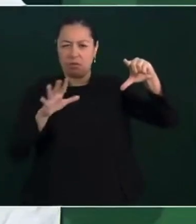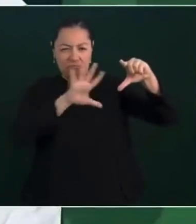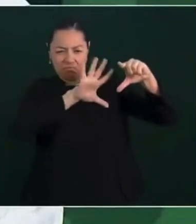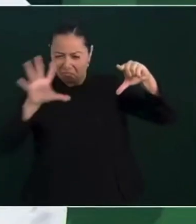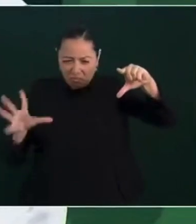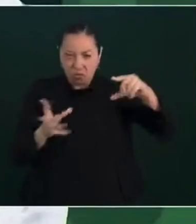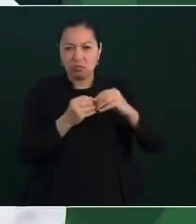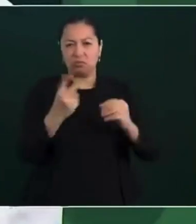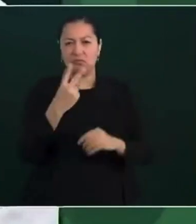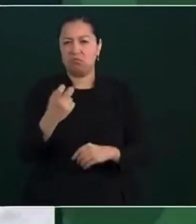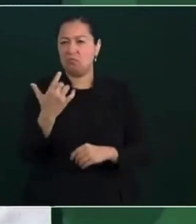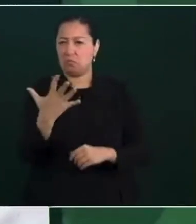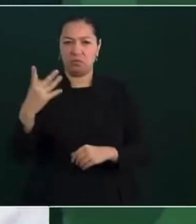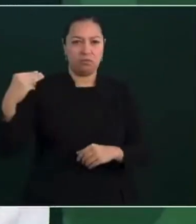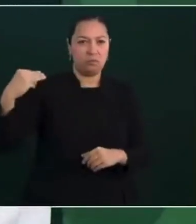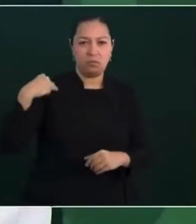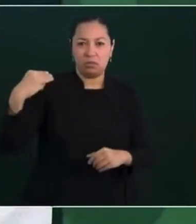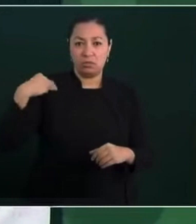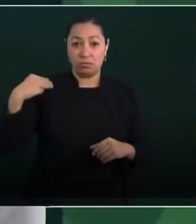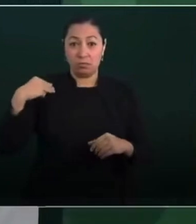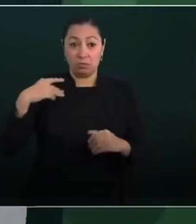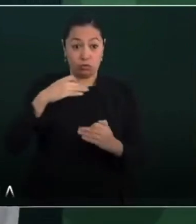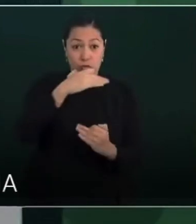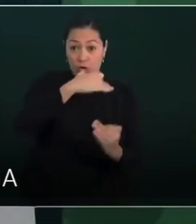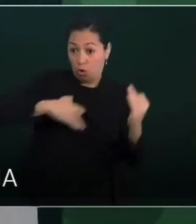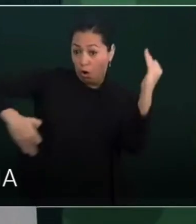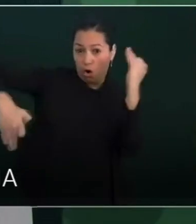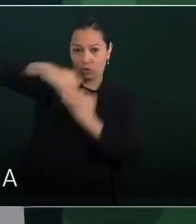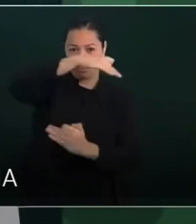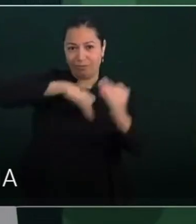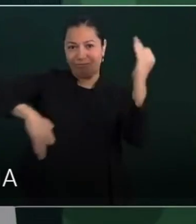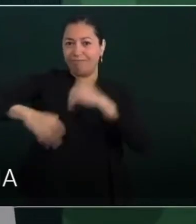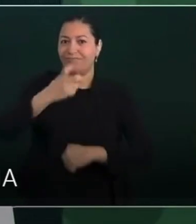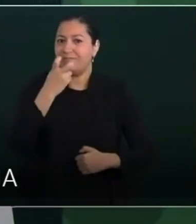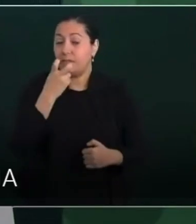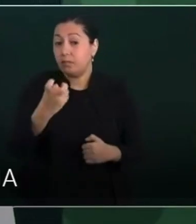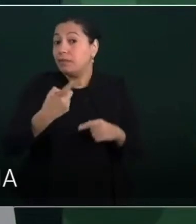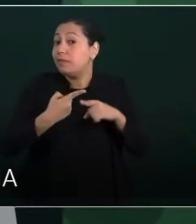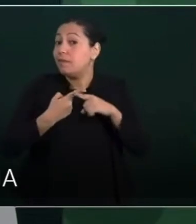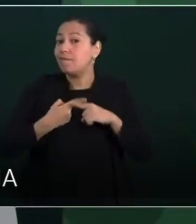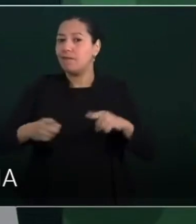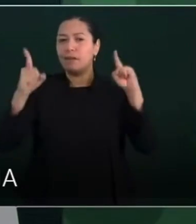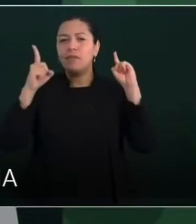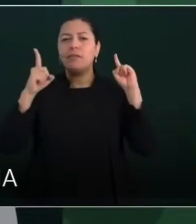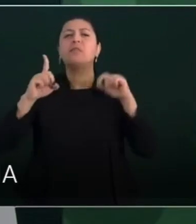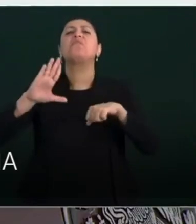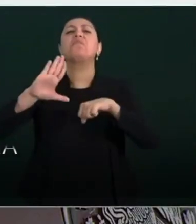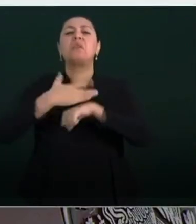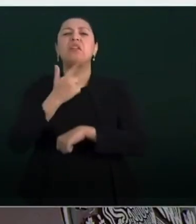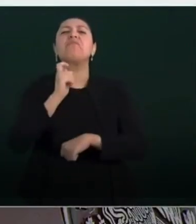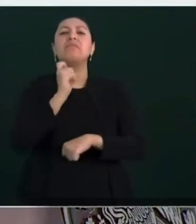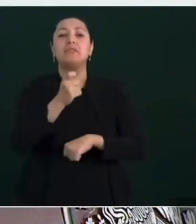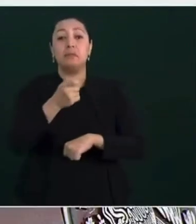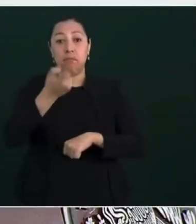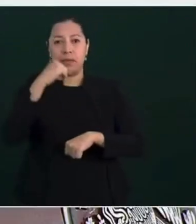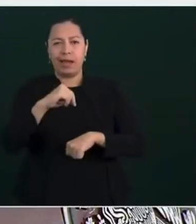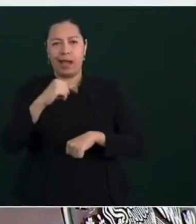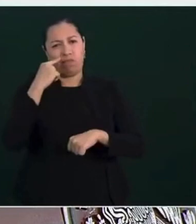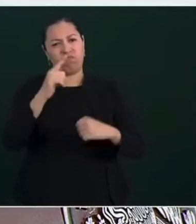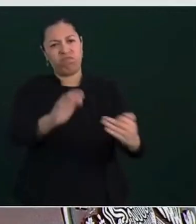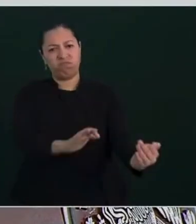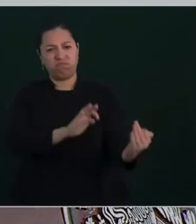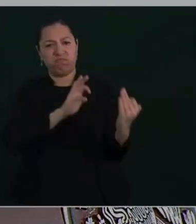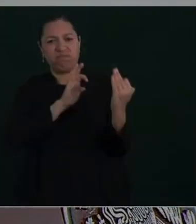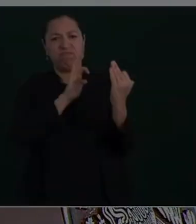es una forma distinta de enfrentar el problema de la inseguridad y de la